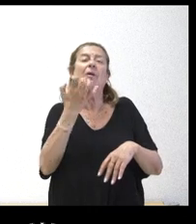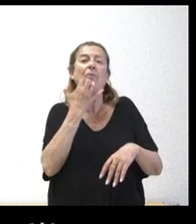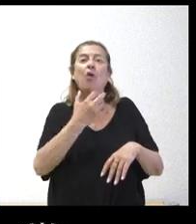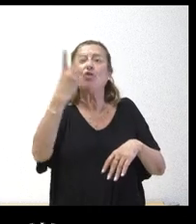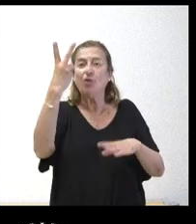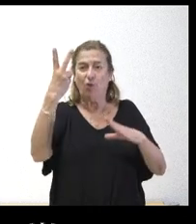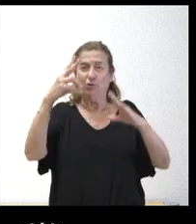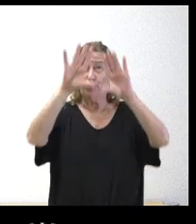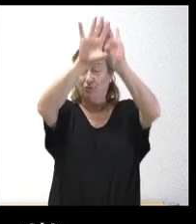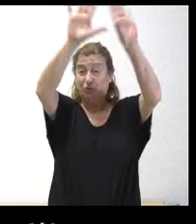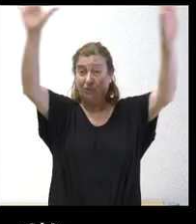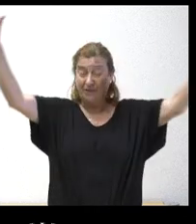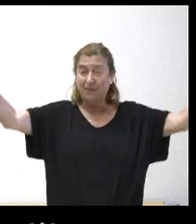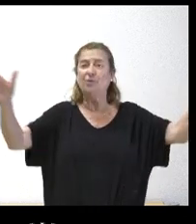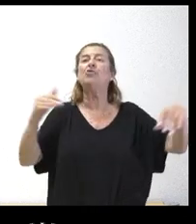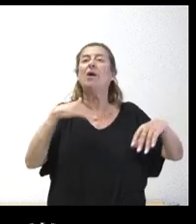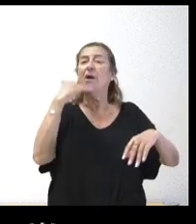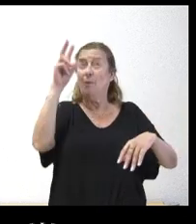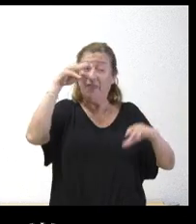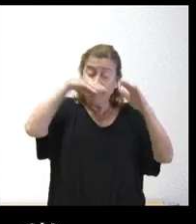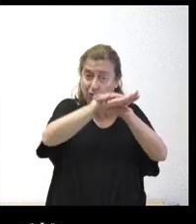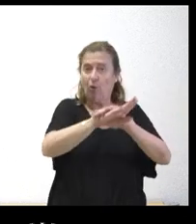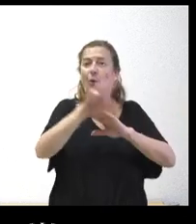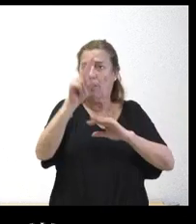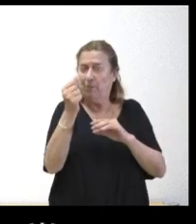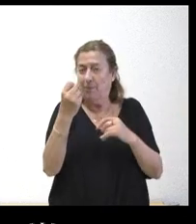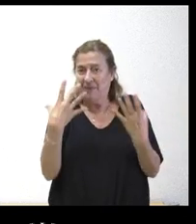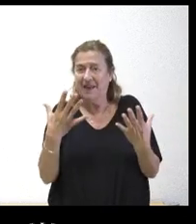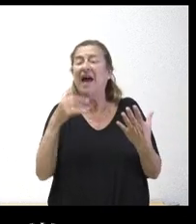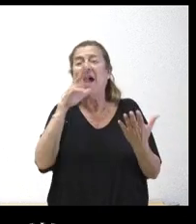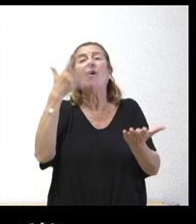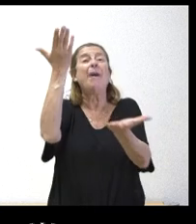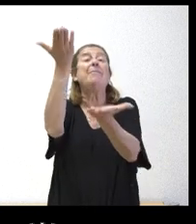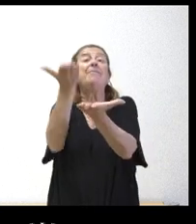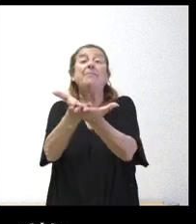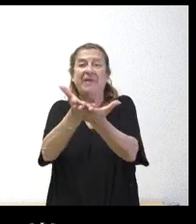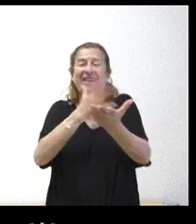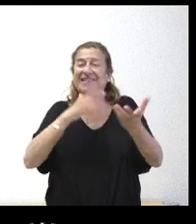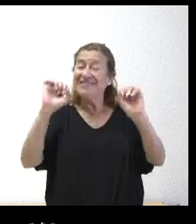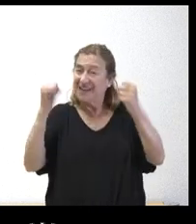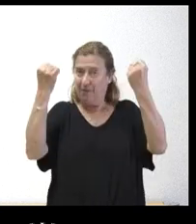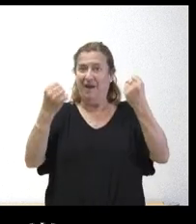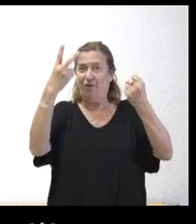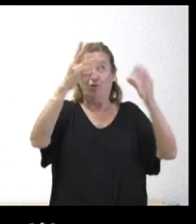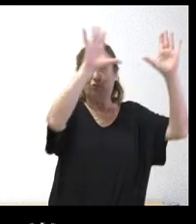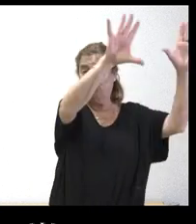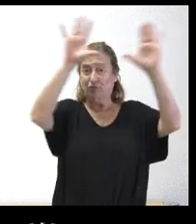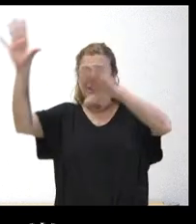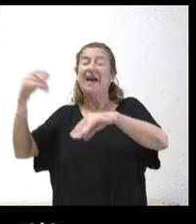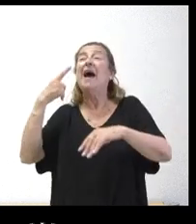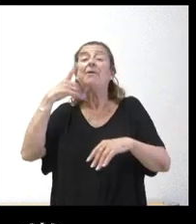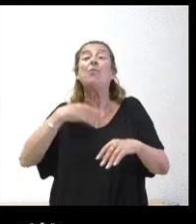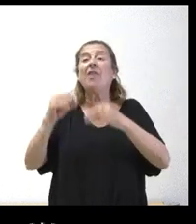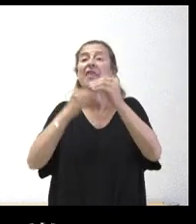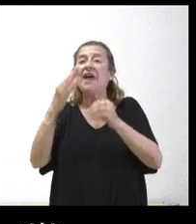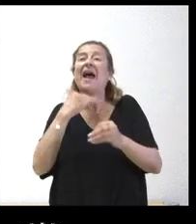que deben ser bastante valiosos en su interior ahora se pide por lo menos que se salven estas dos piezas no sé si se puede hacer algo al respecto